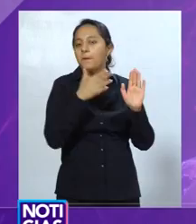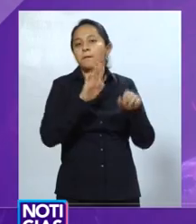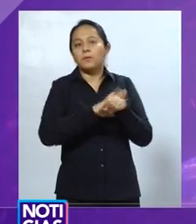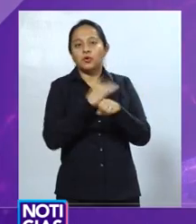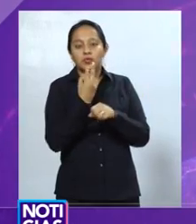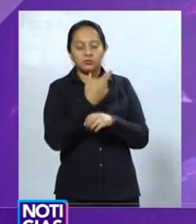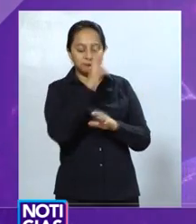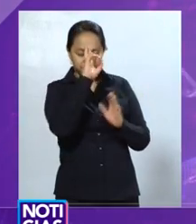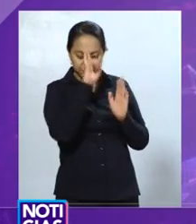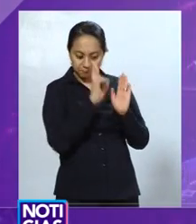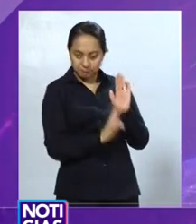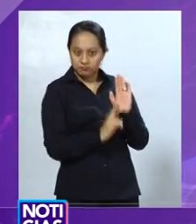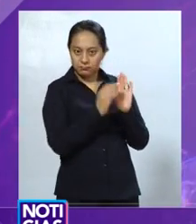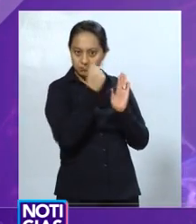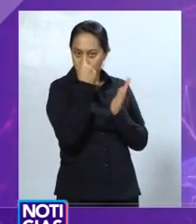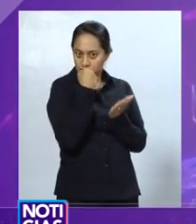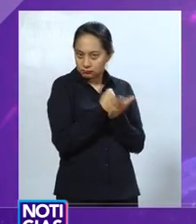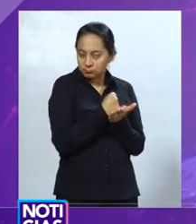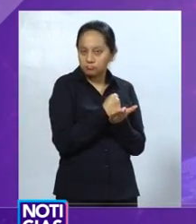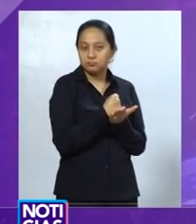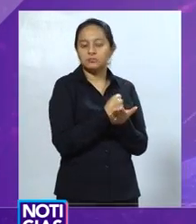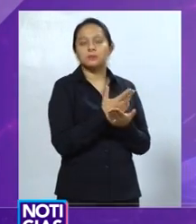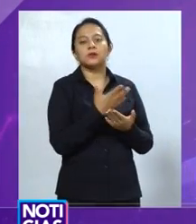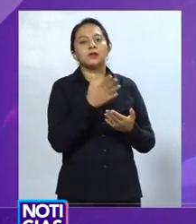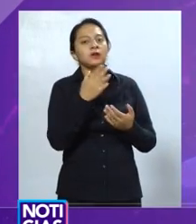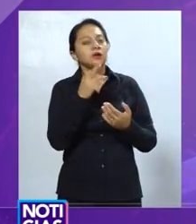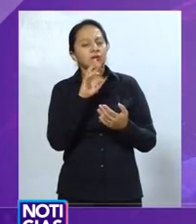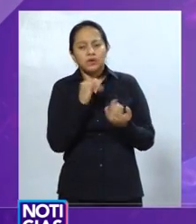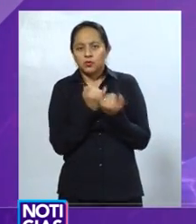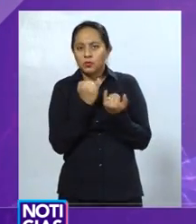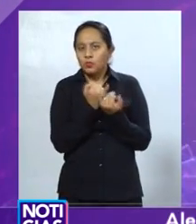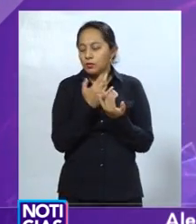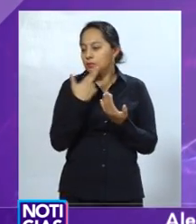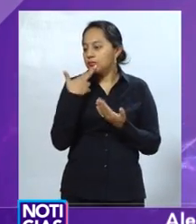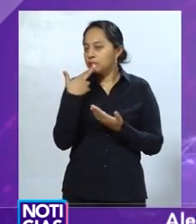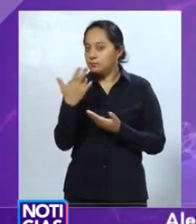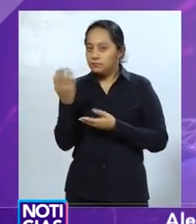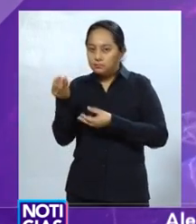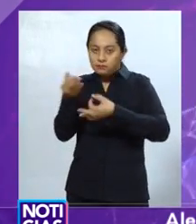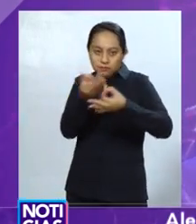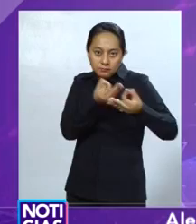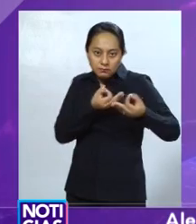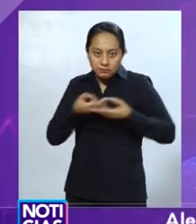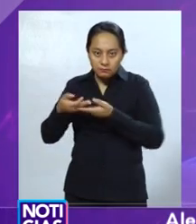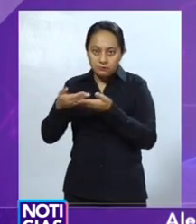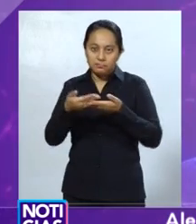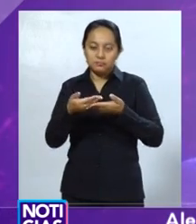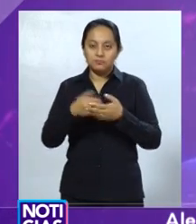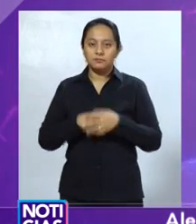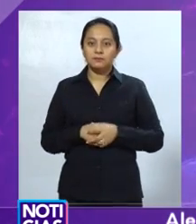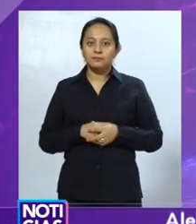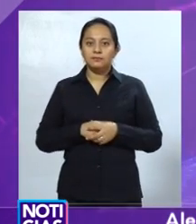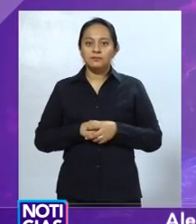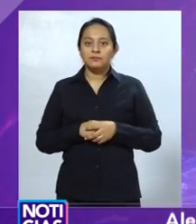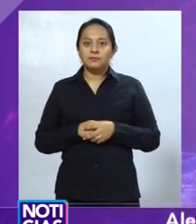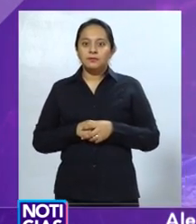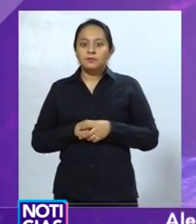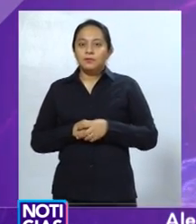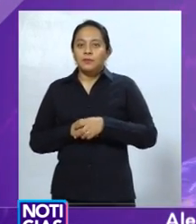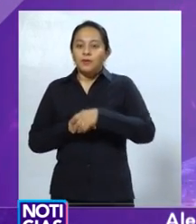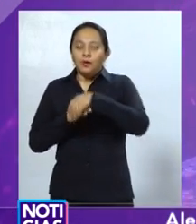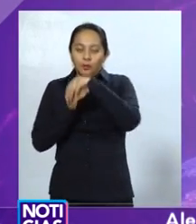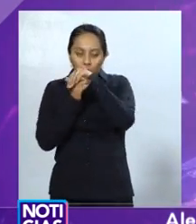Tienen estos conceptos clave. Con imágenes de Saúl Martínez, para Noticias RTQ, Alejandro Cervantes.